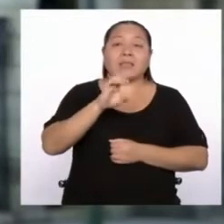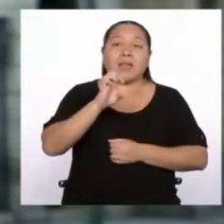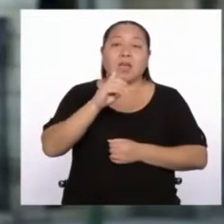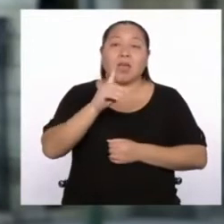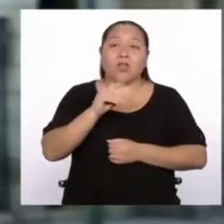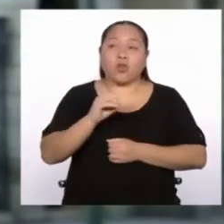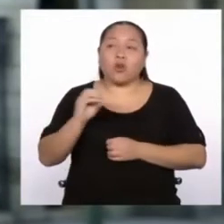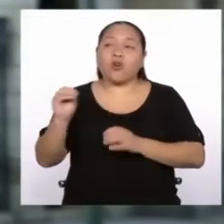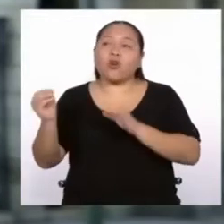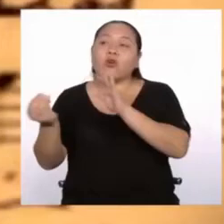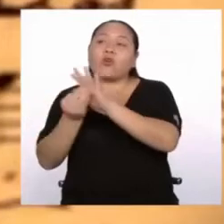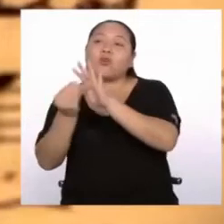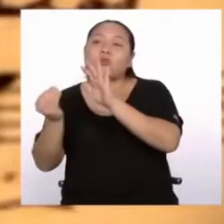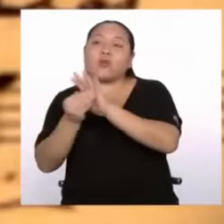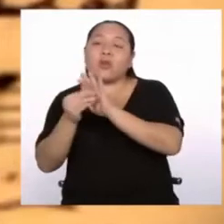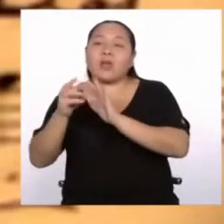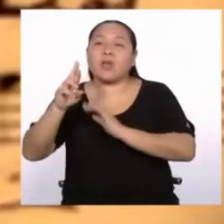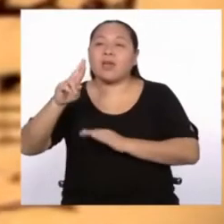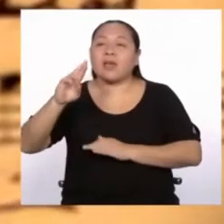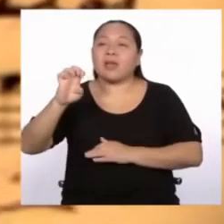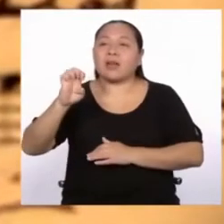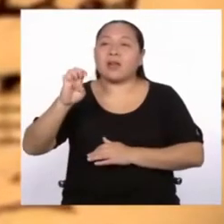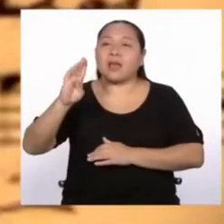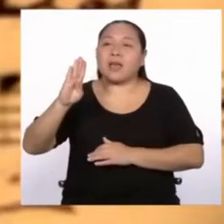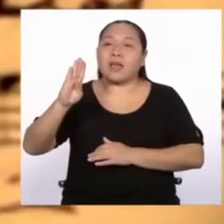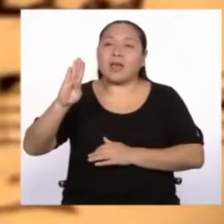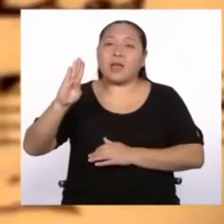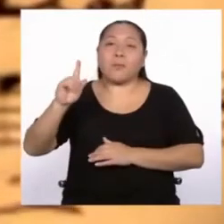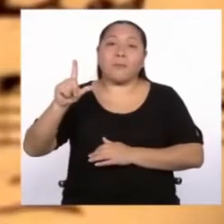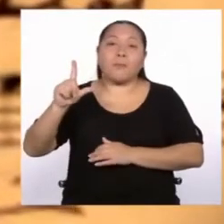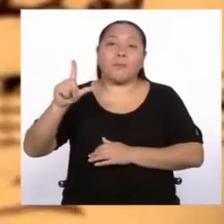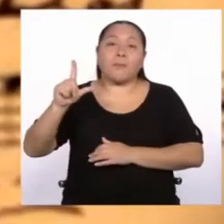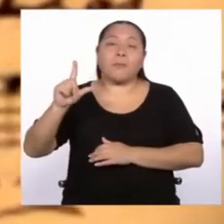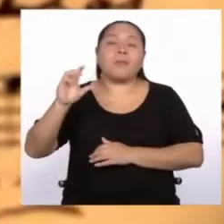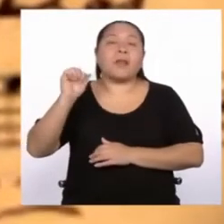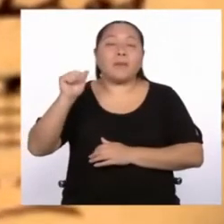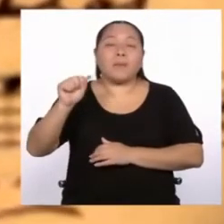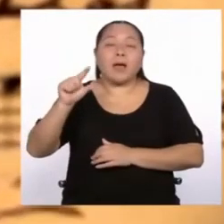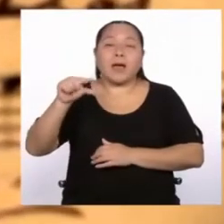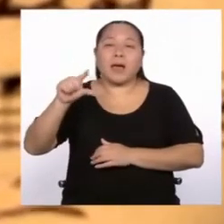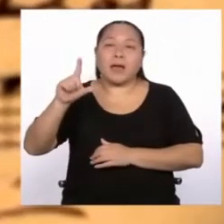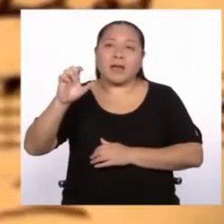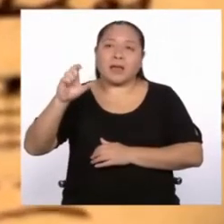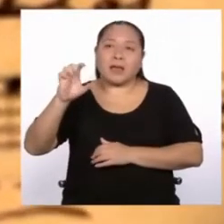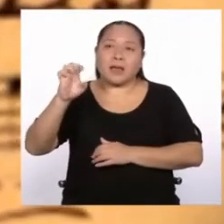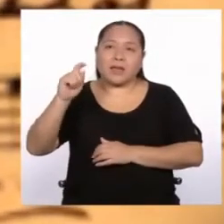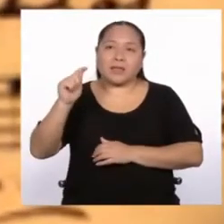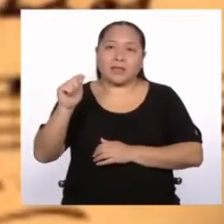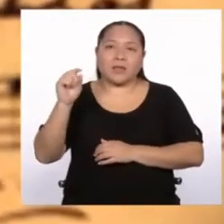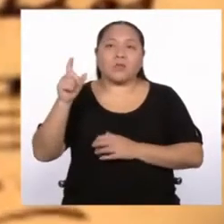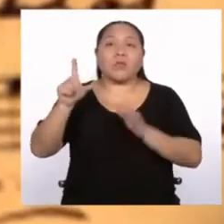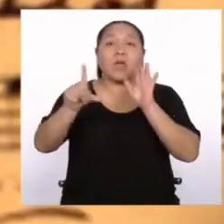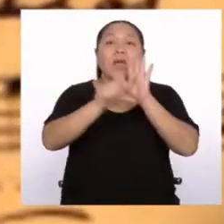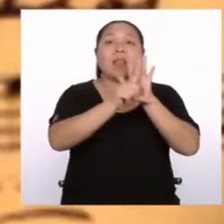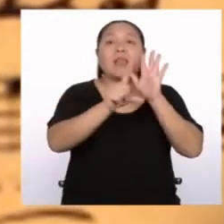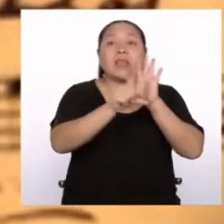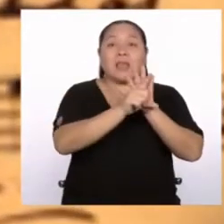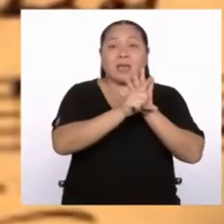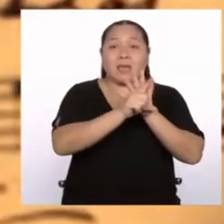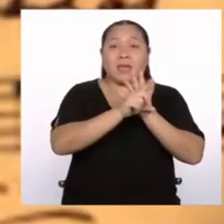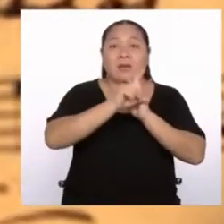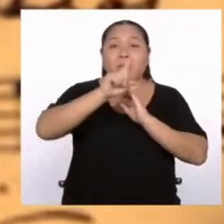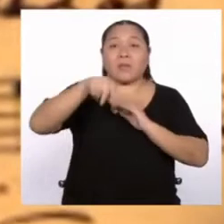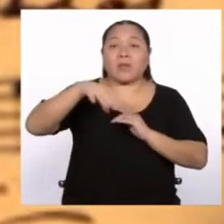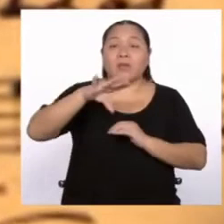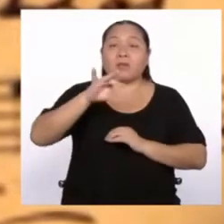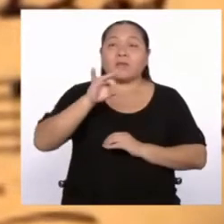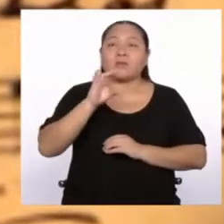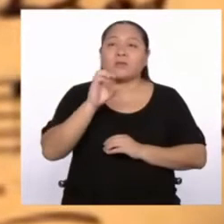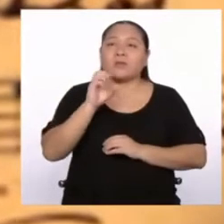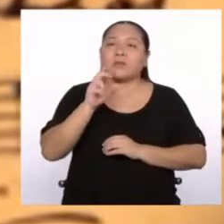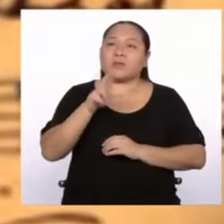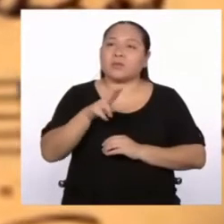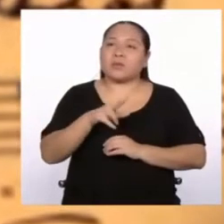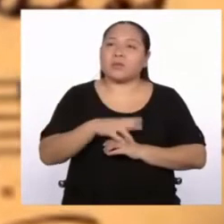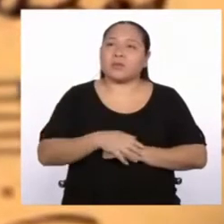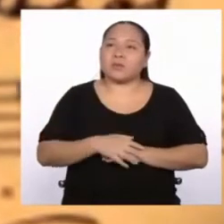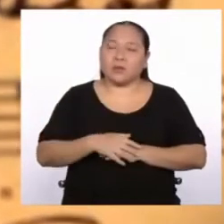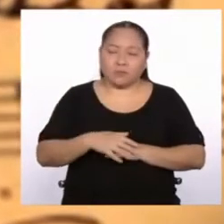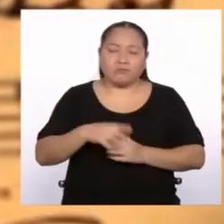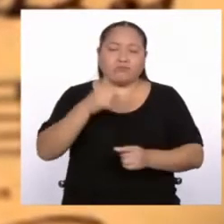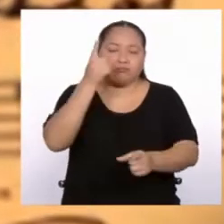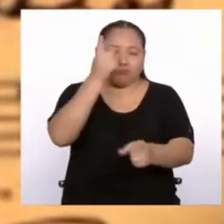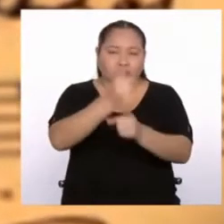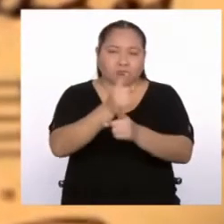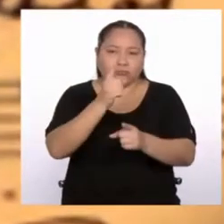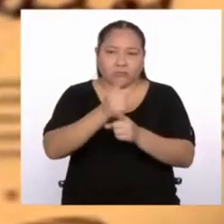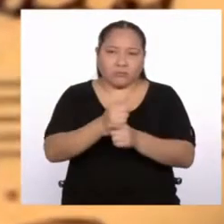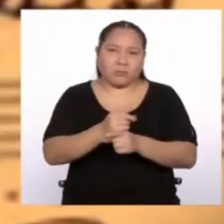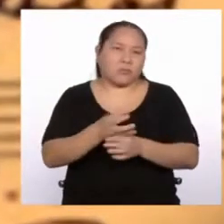con los aportes de Rebagliati y que tuvo que salir una ley en 1913 para oficializarlo. Si no, quizás tendríamos varias